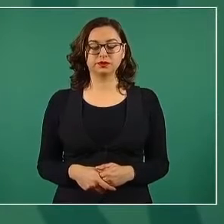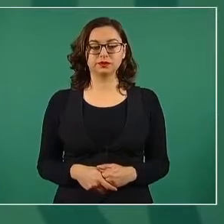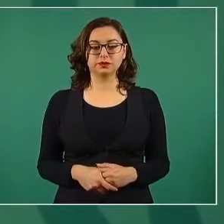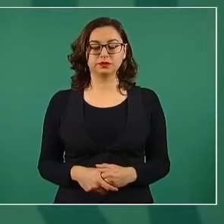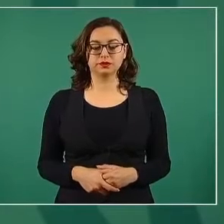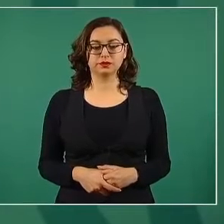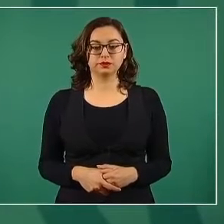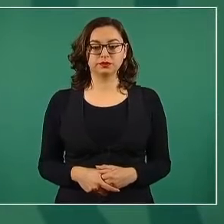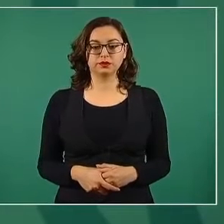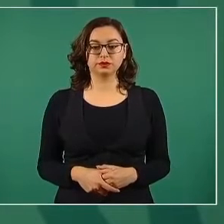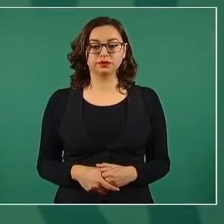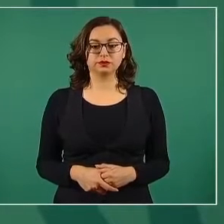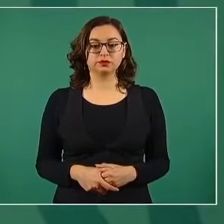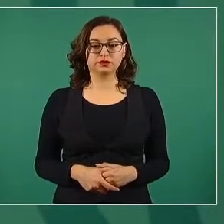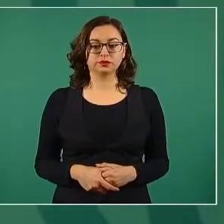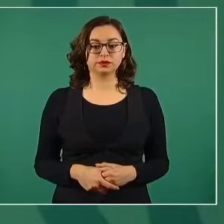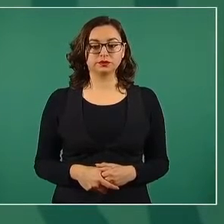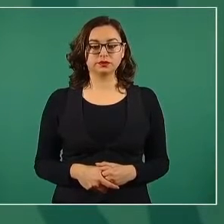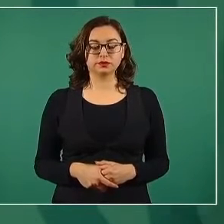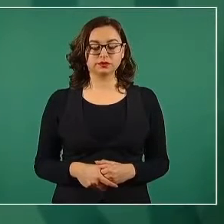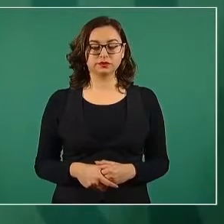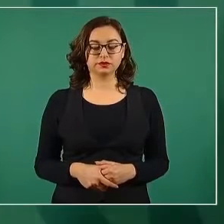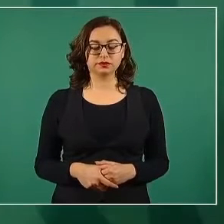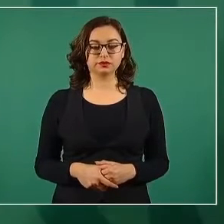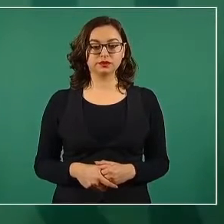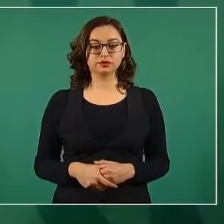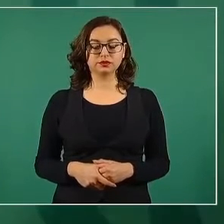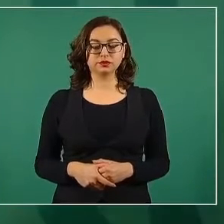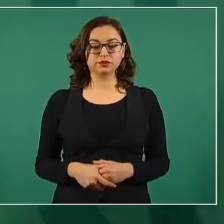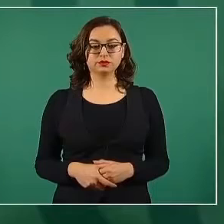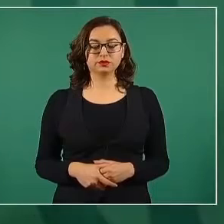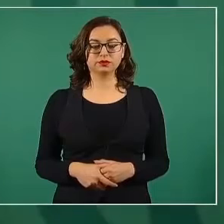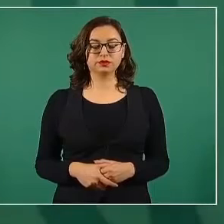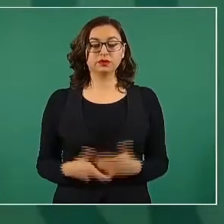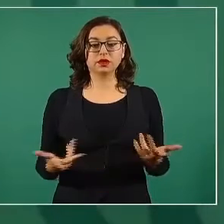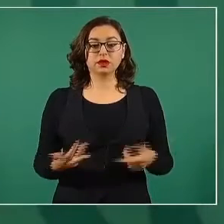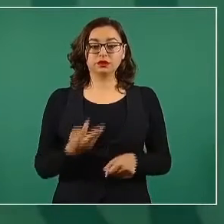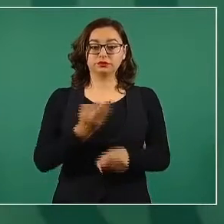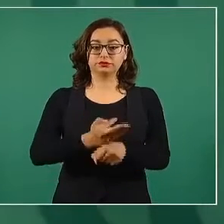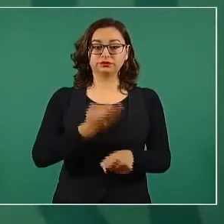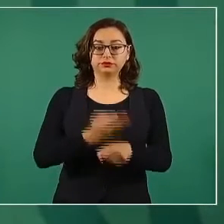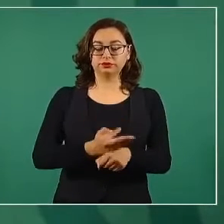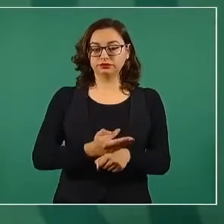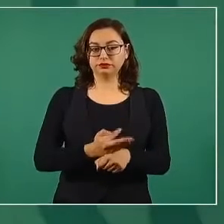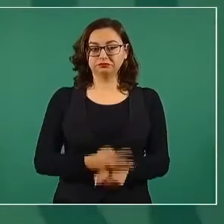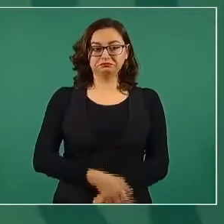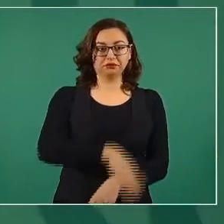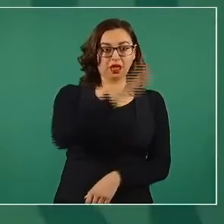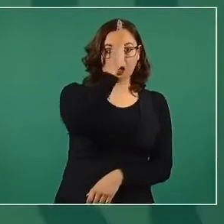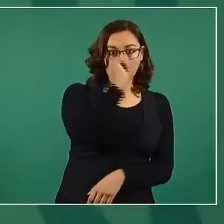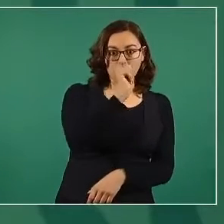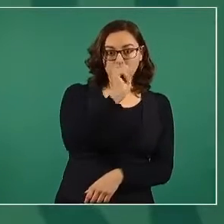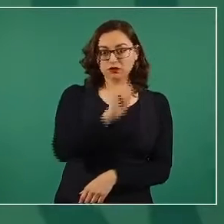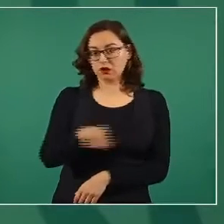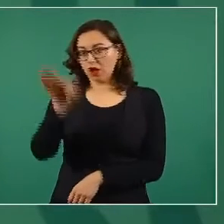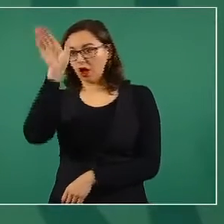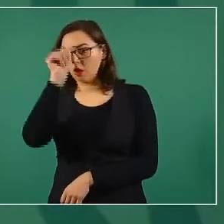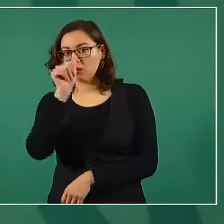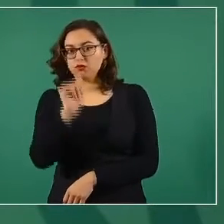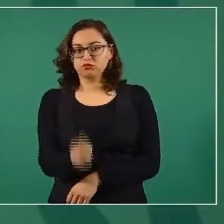dos convenios. Uno